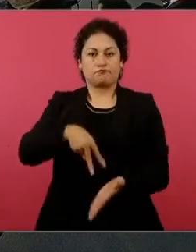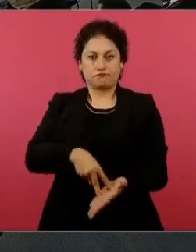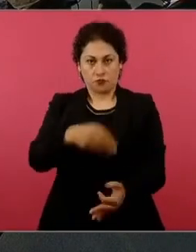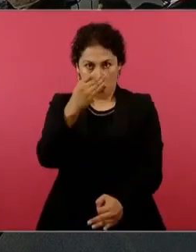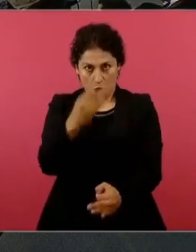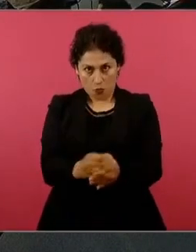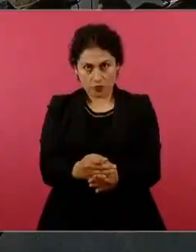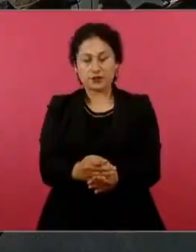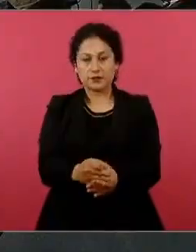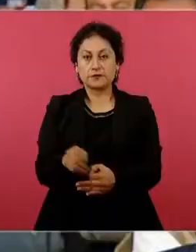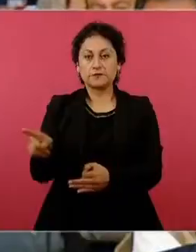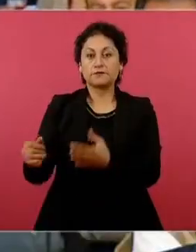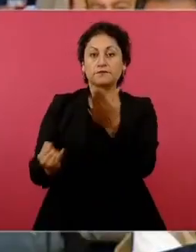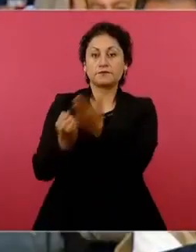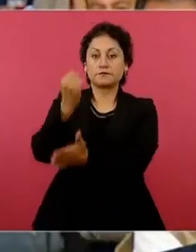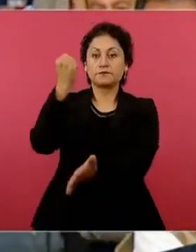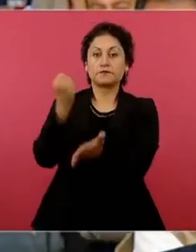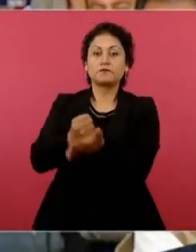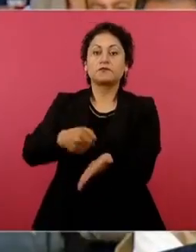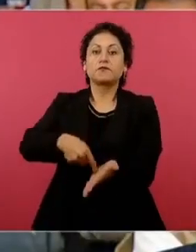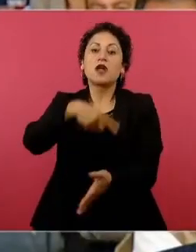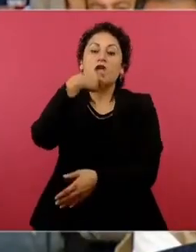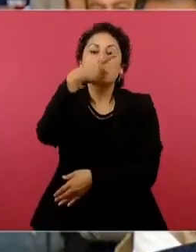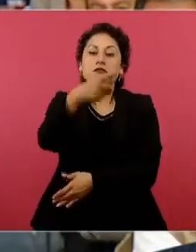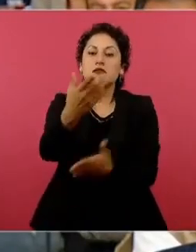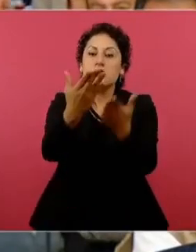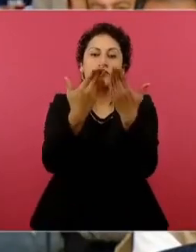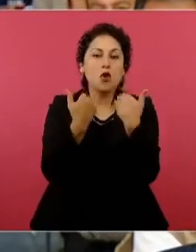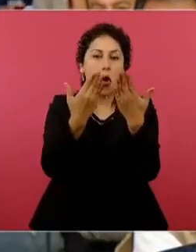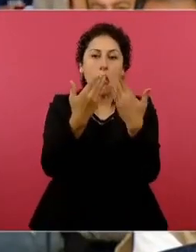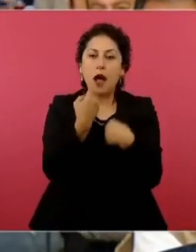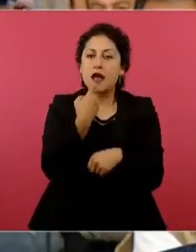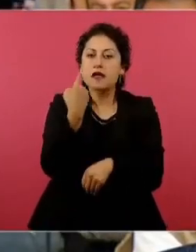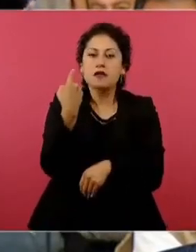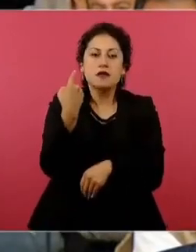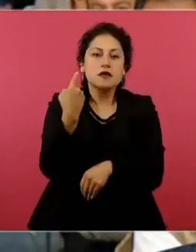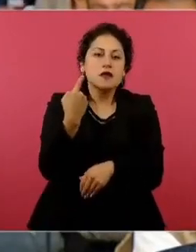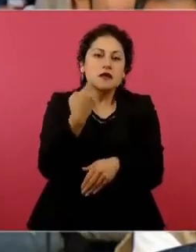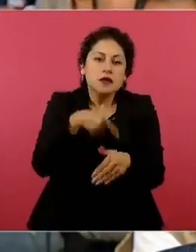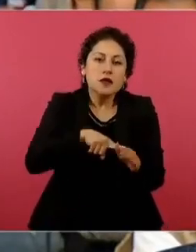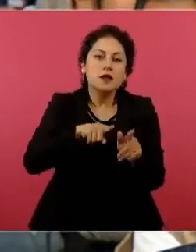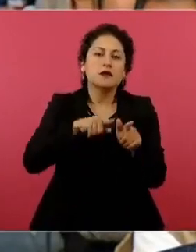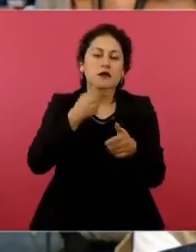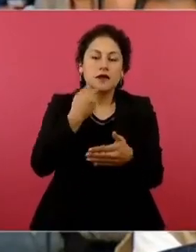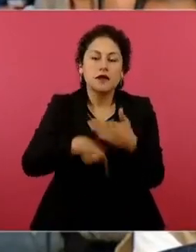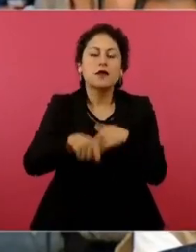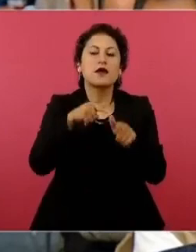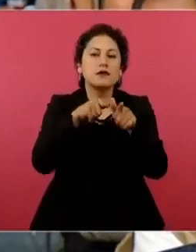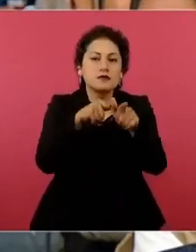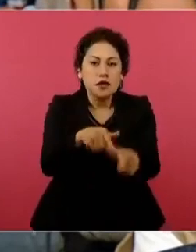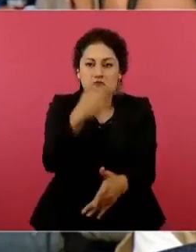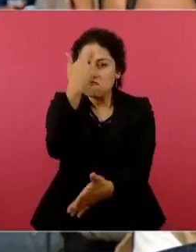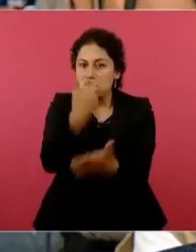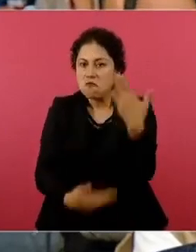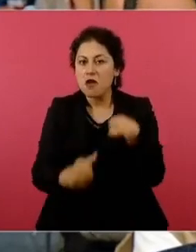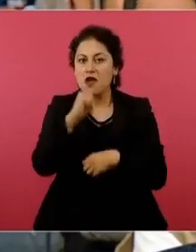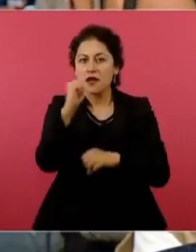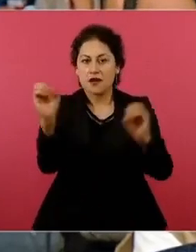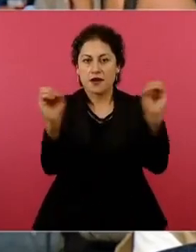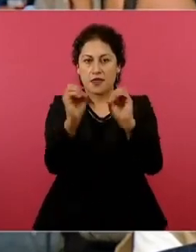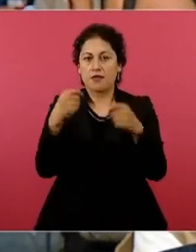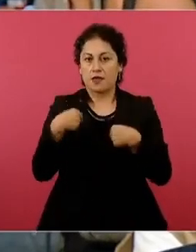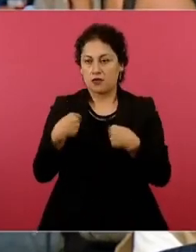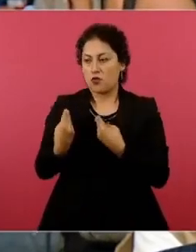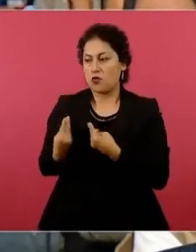del juez que determina que no hay delito que perseguir. Ya se lo pasé también a Jesús y yo solamente estoy